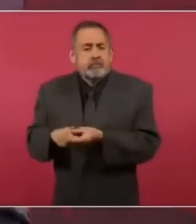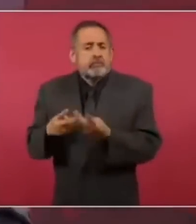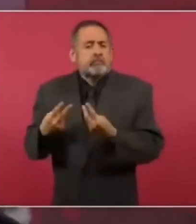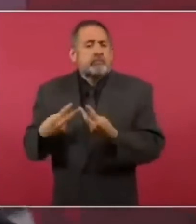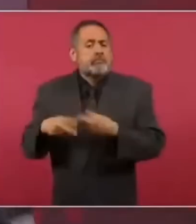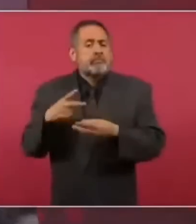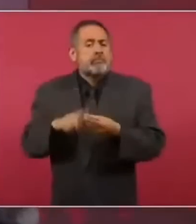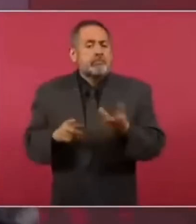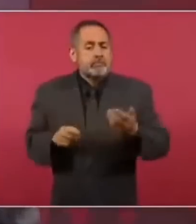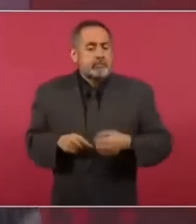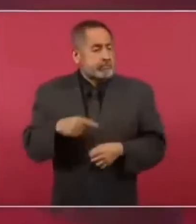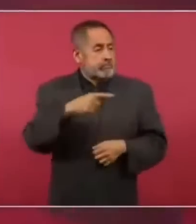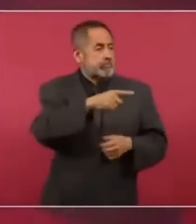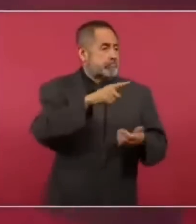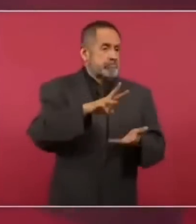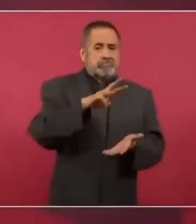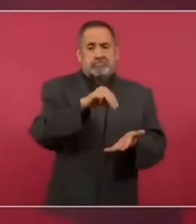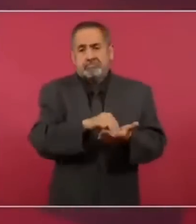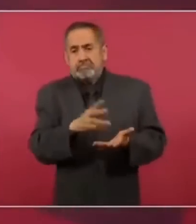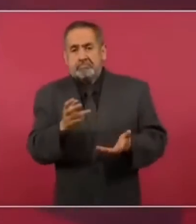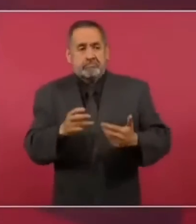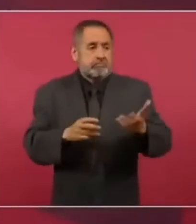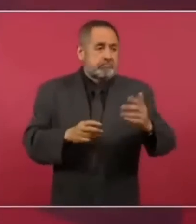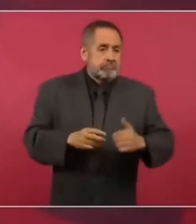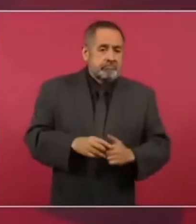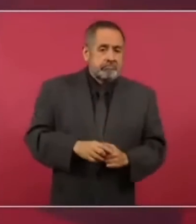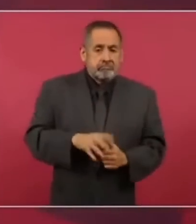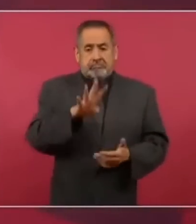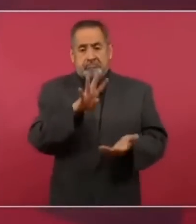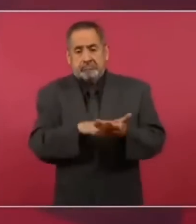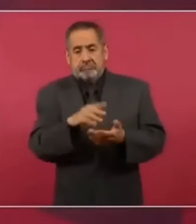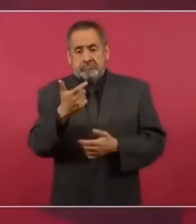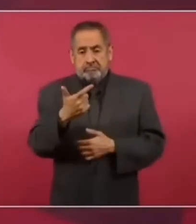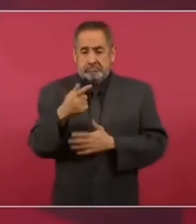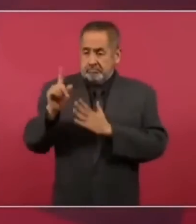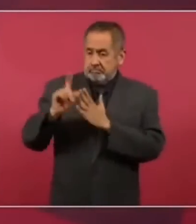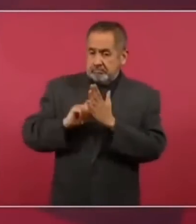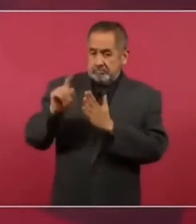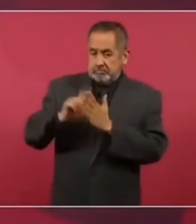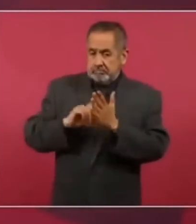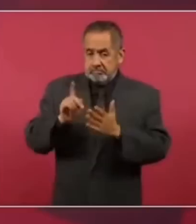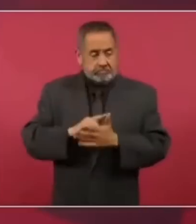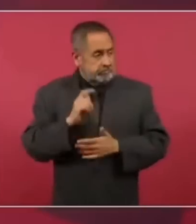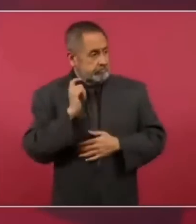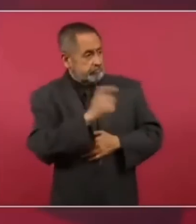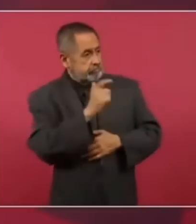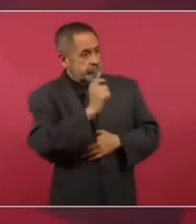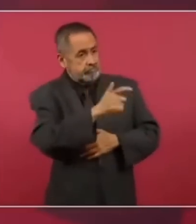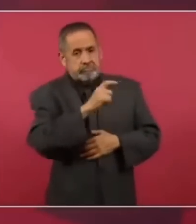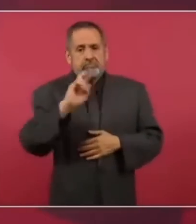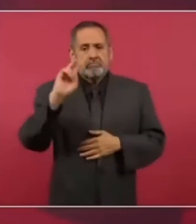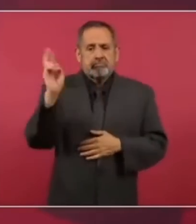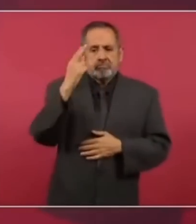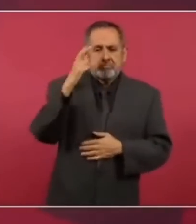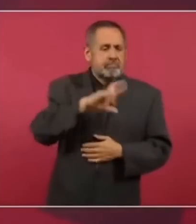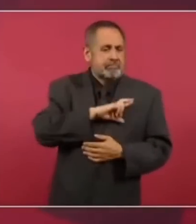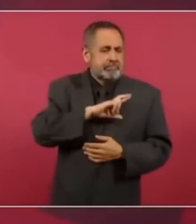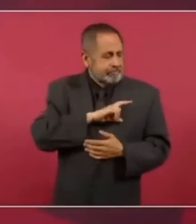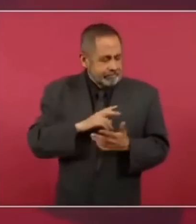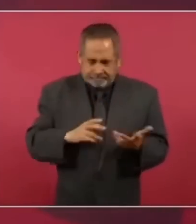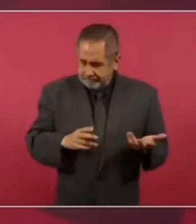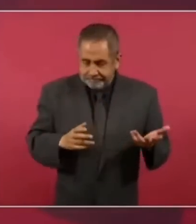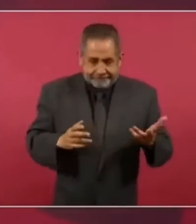eran tres mil, cuatro mil pesos al mes en una universidad privada